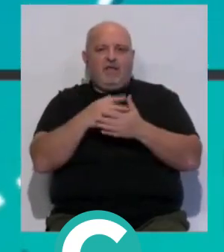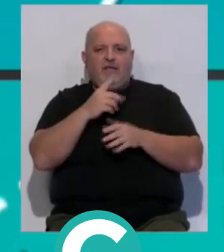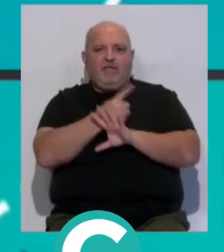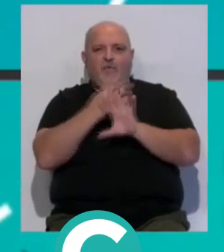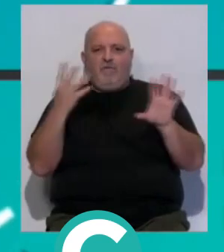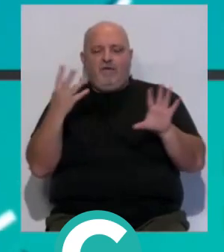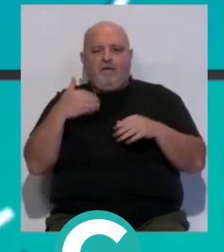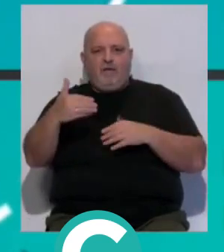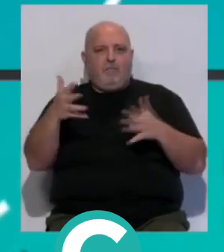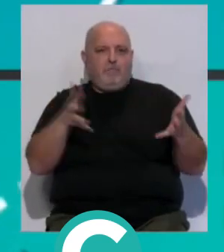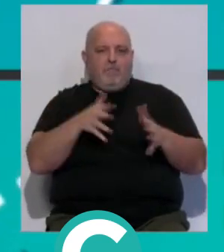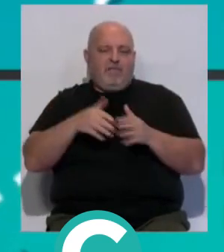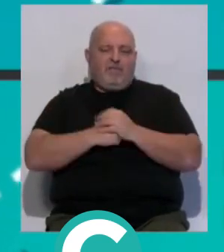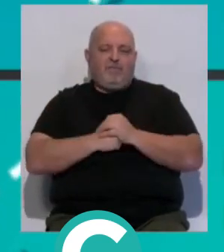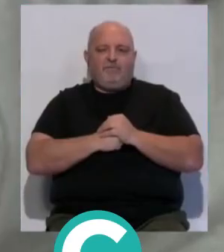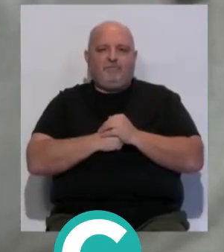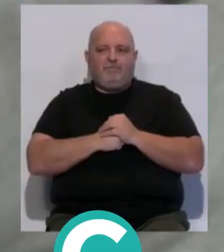19 del próximo mes de marzo.